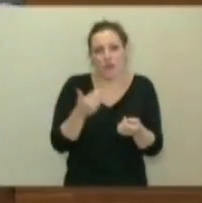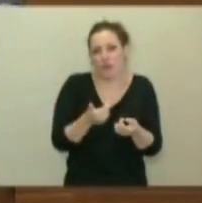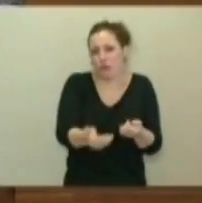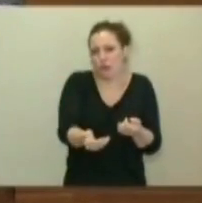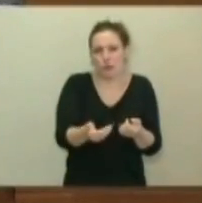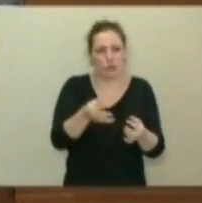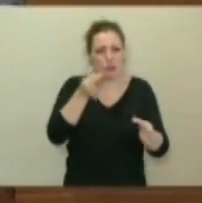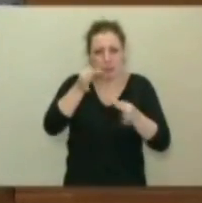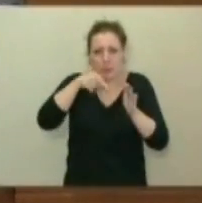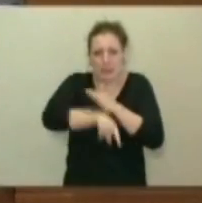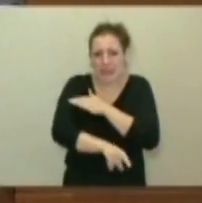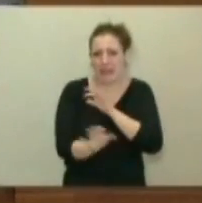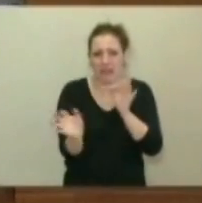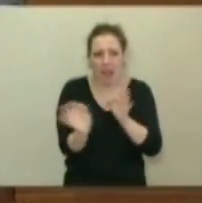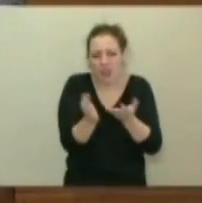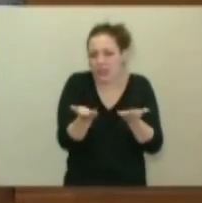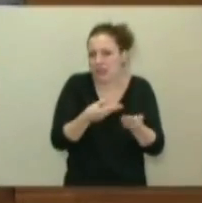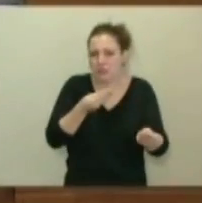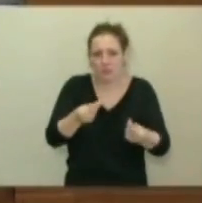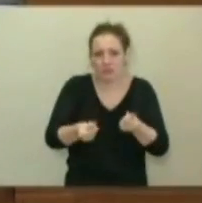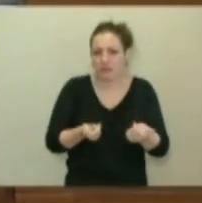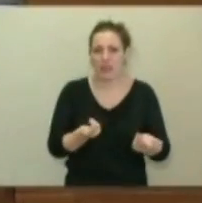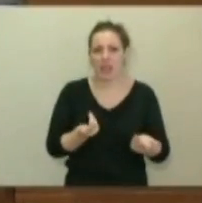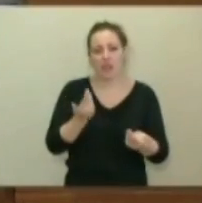matizar, sin condicionar y, además,